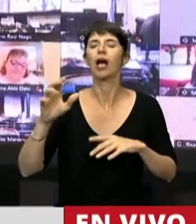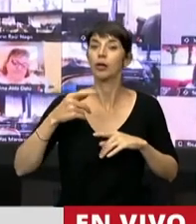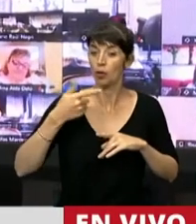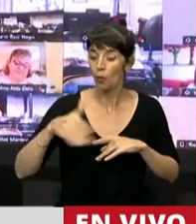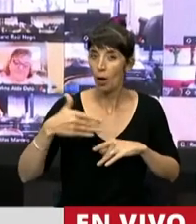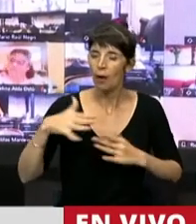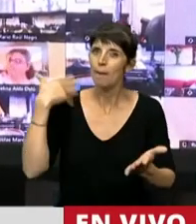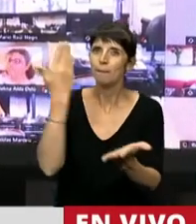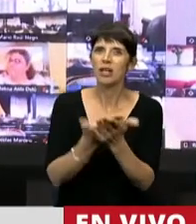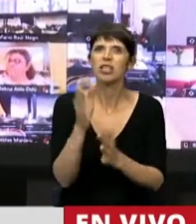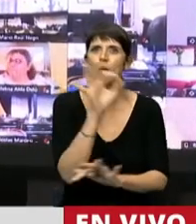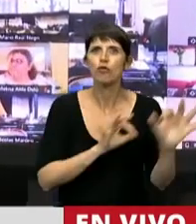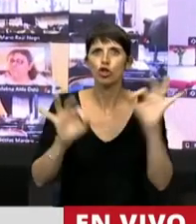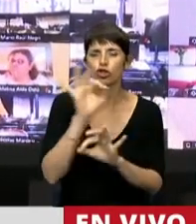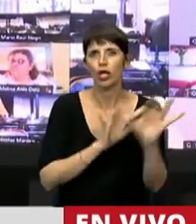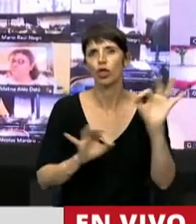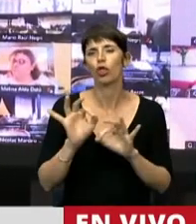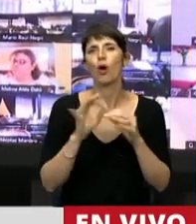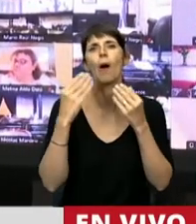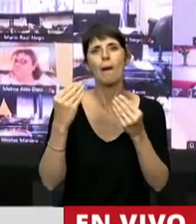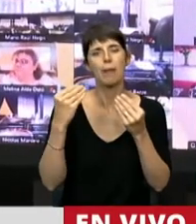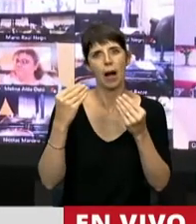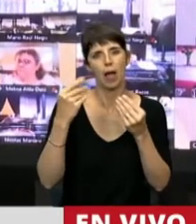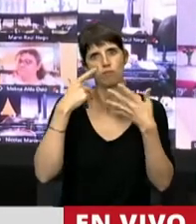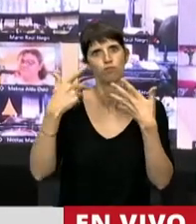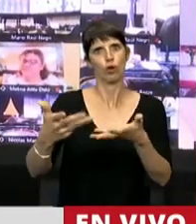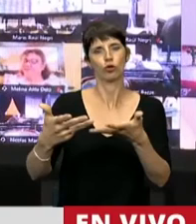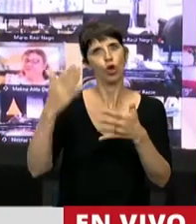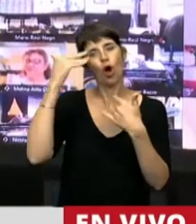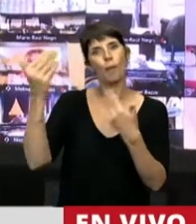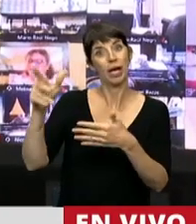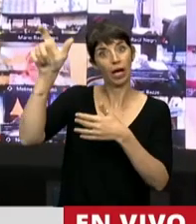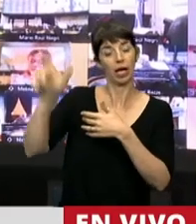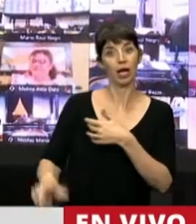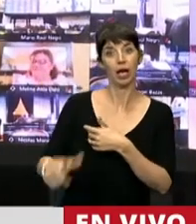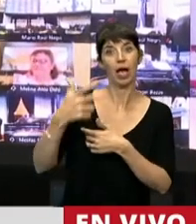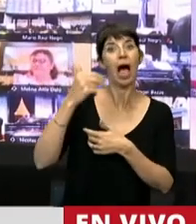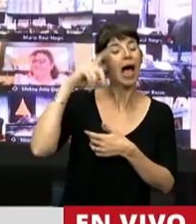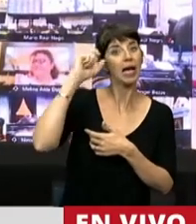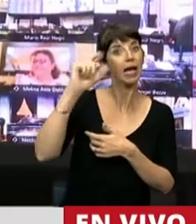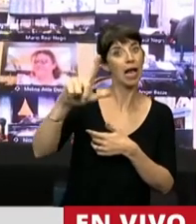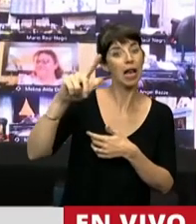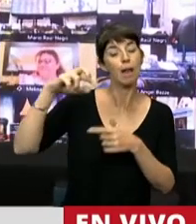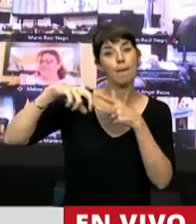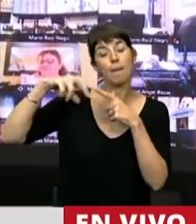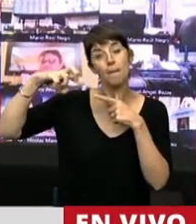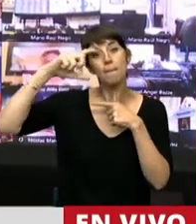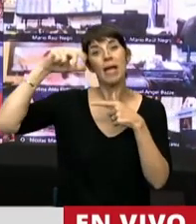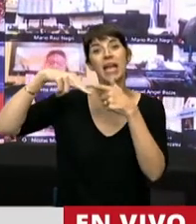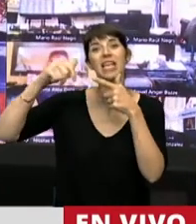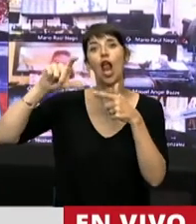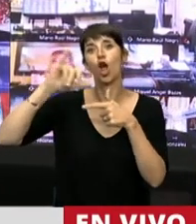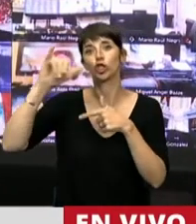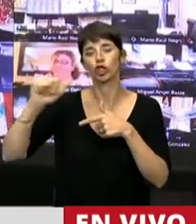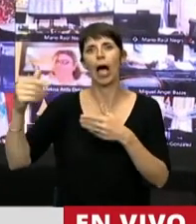proyecto para que en nombre de este gran hombre que es Ángel Vicente Peñalosa pueda ser declarado el